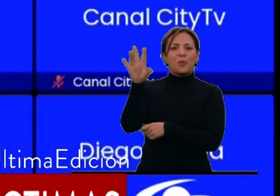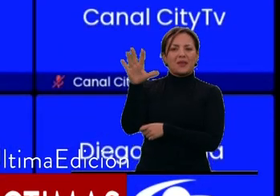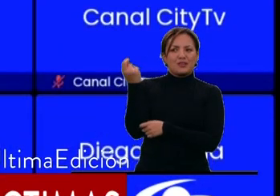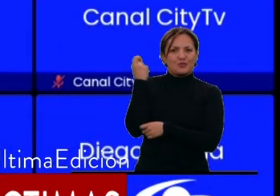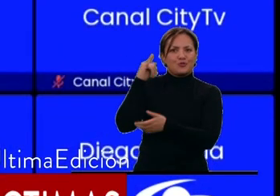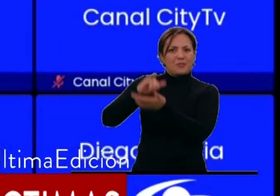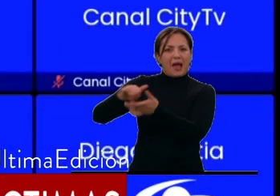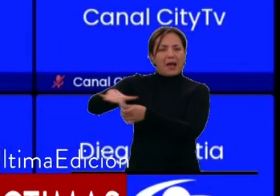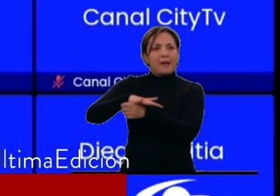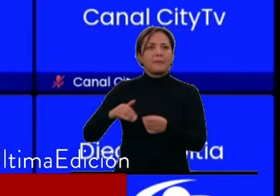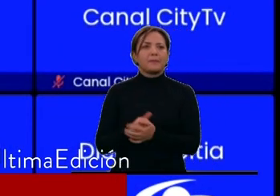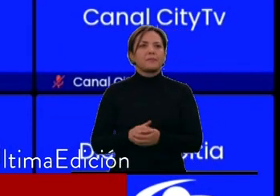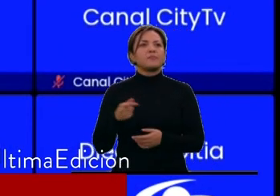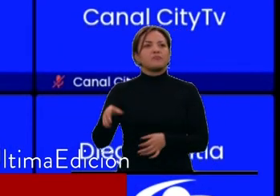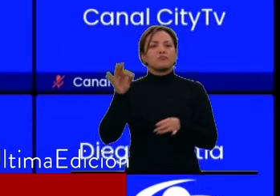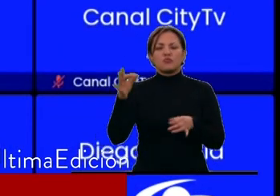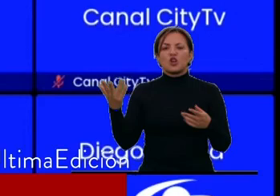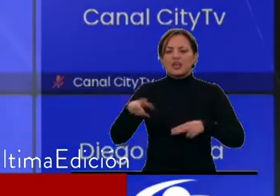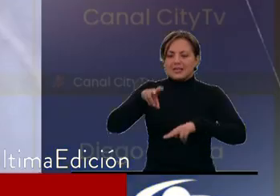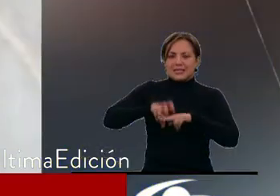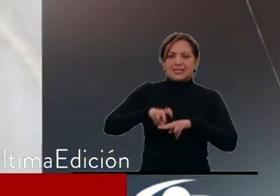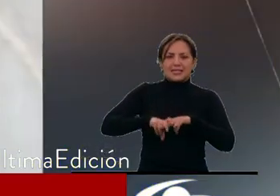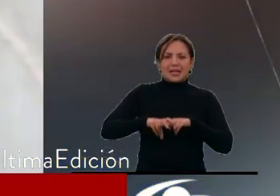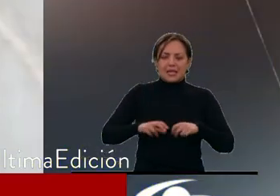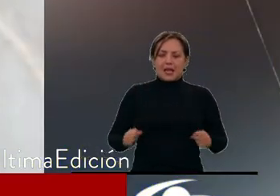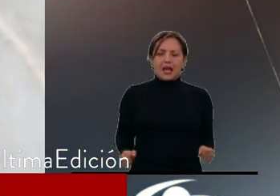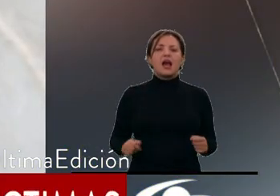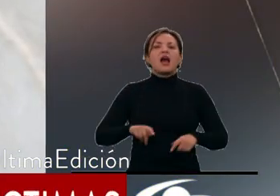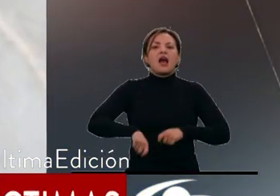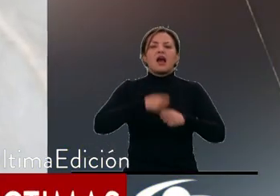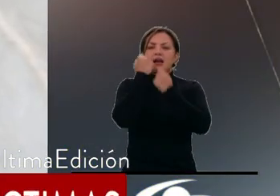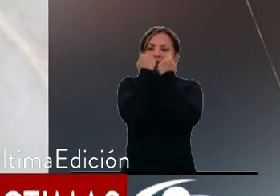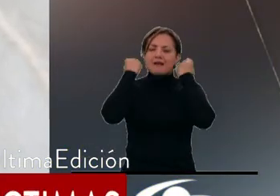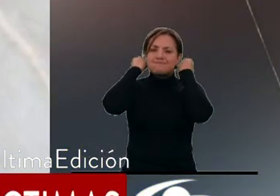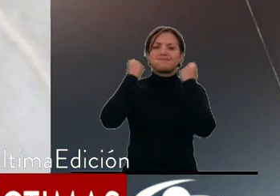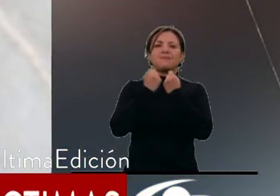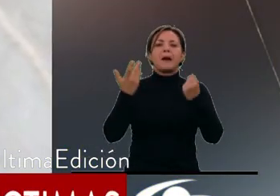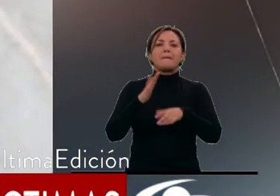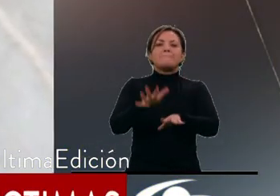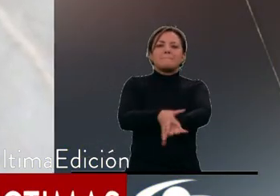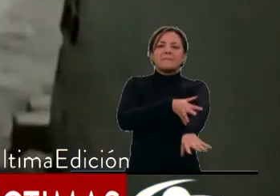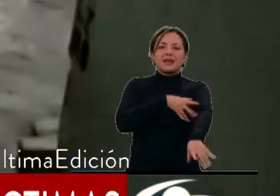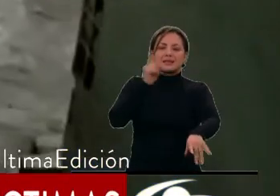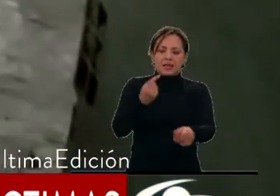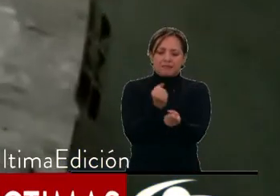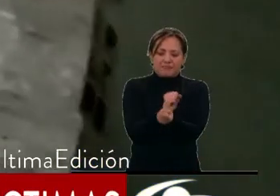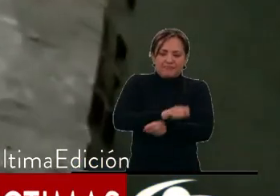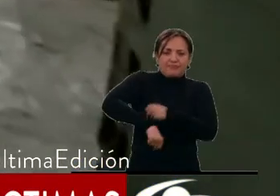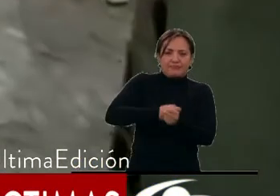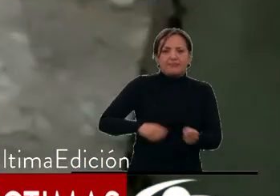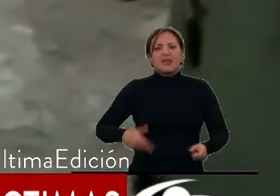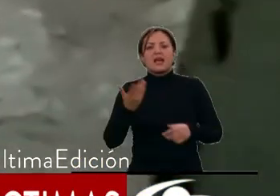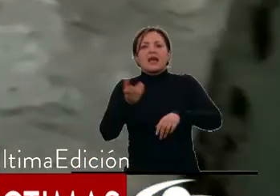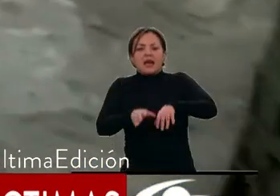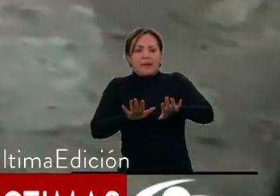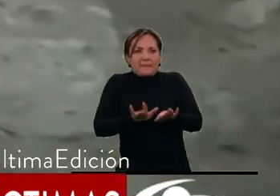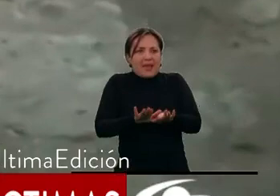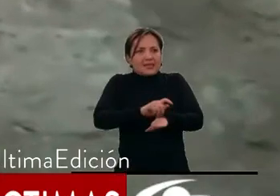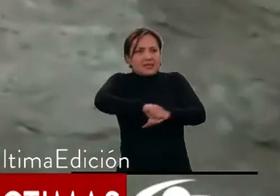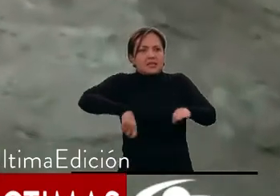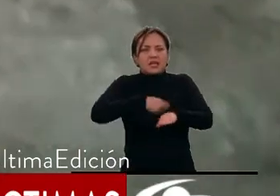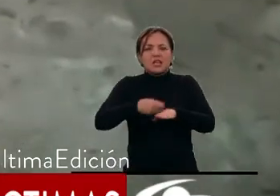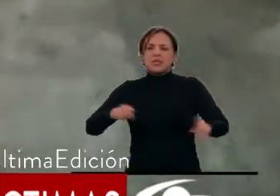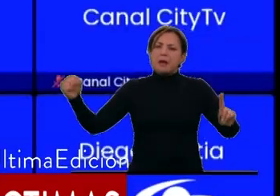sentadas en una silla, amordazadas con medias y atadas de manos y pies, a su vez que los golpeaban en